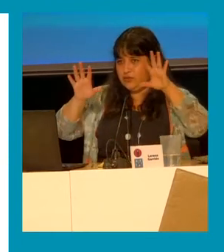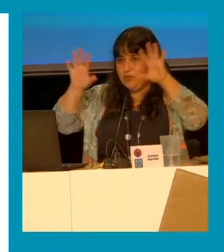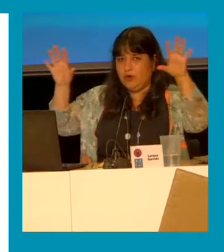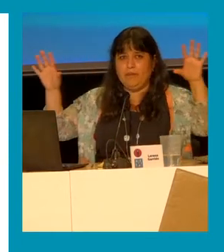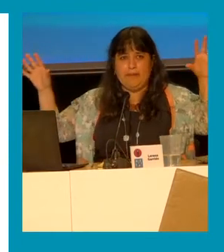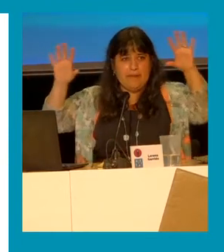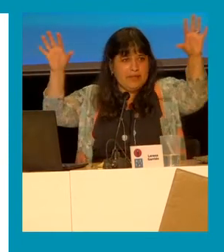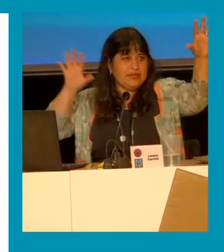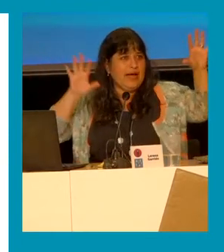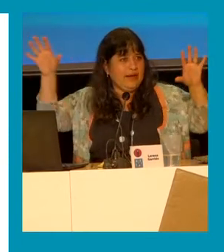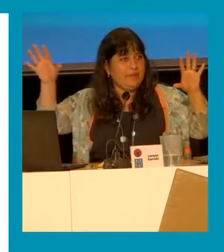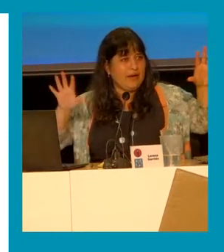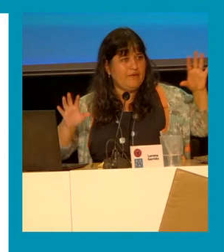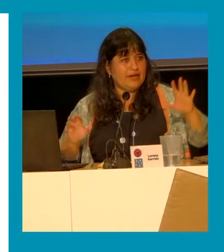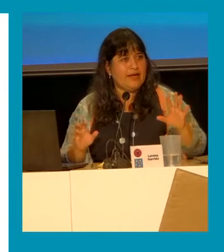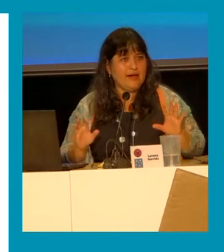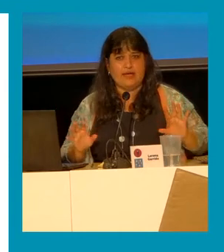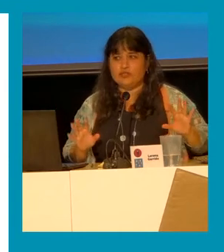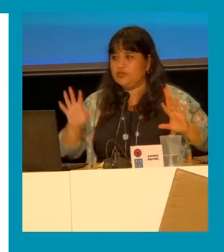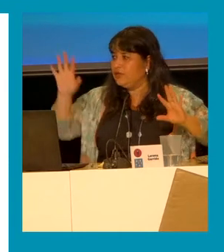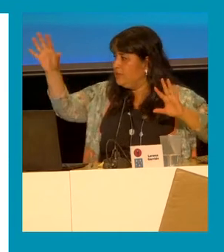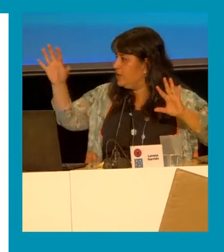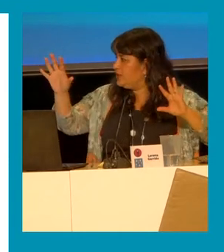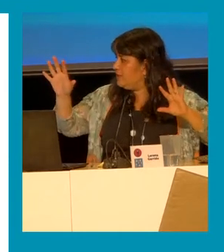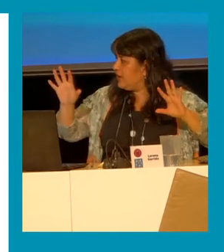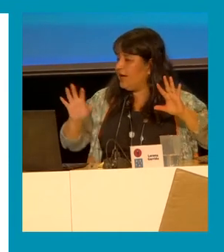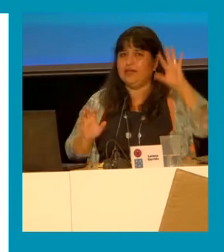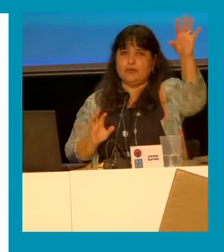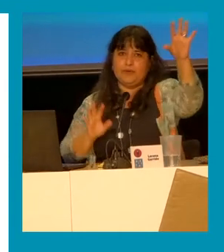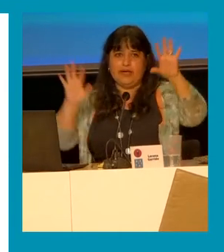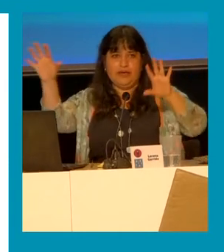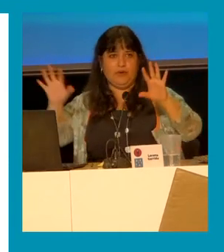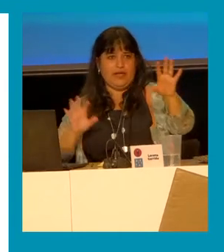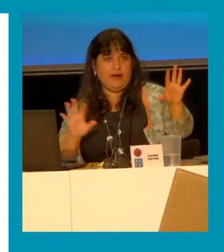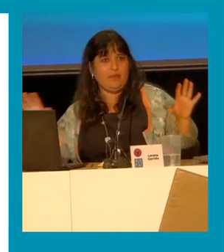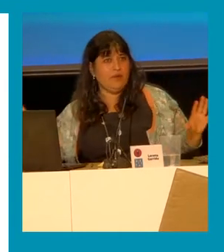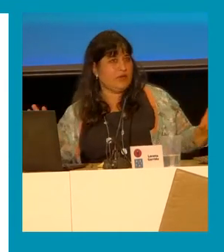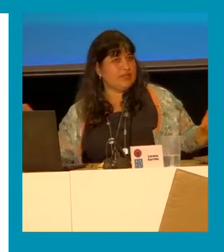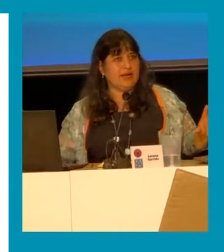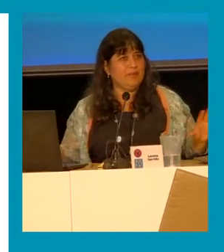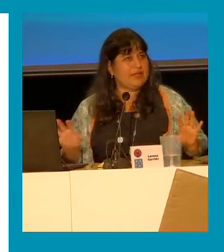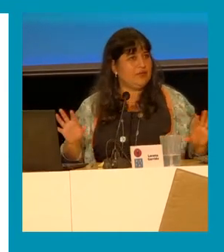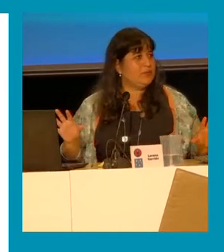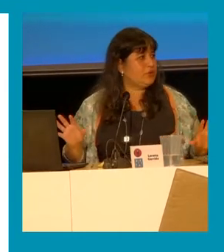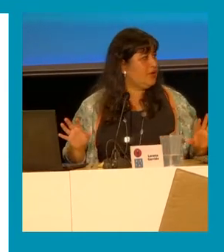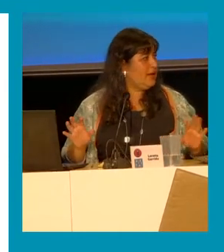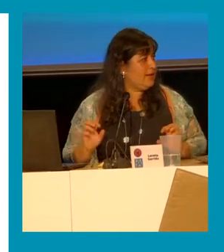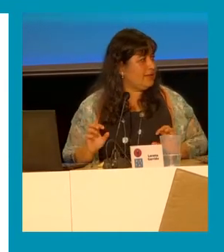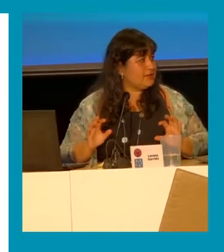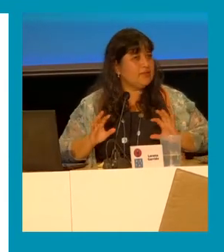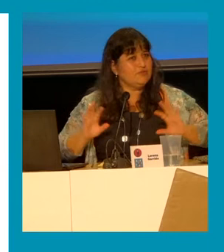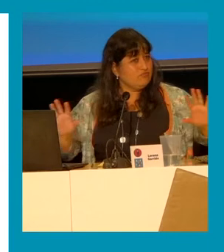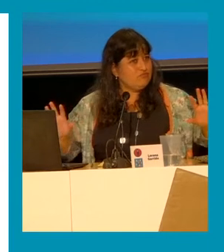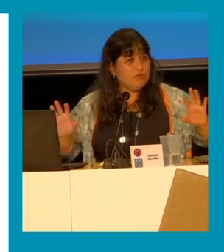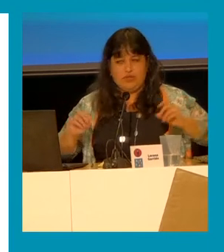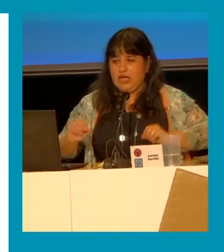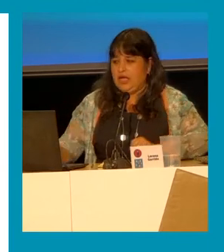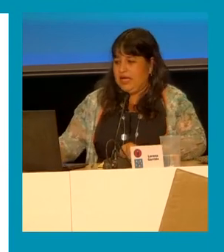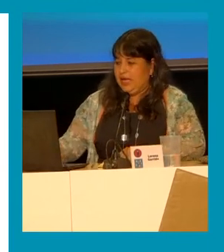que hacer como unos mapas mentales para ver cada caso, violencia vicaria, esto por aquí, por allá, porque está repartido por todas las leyes.